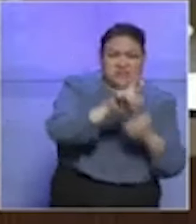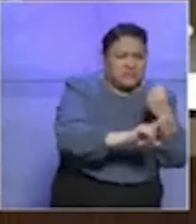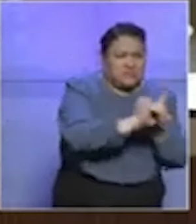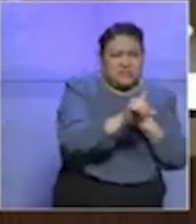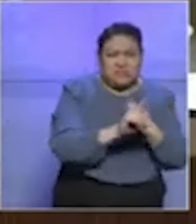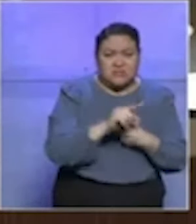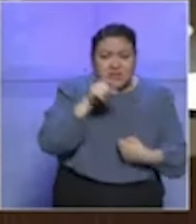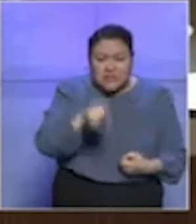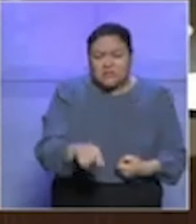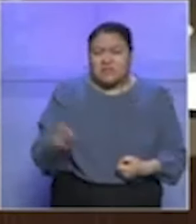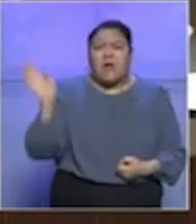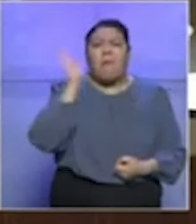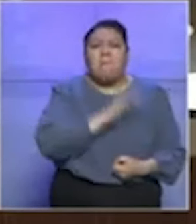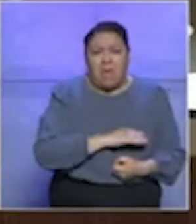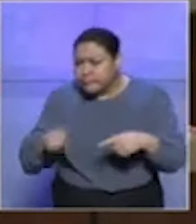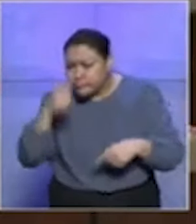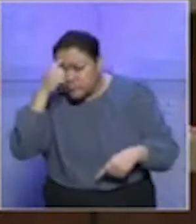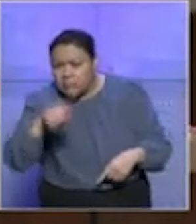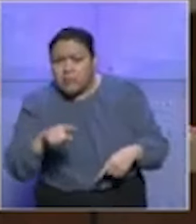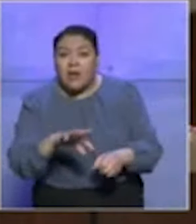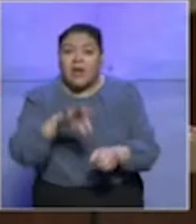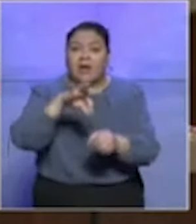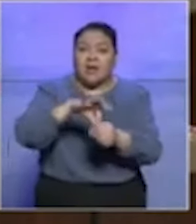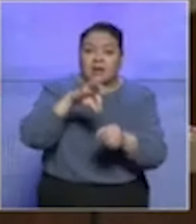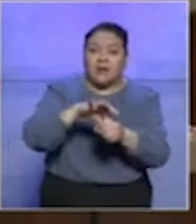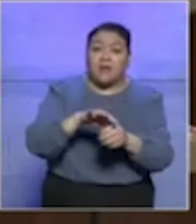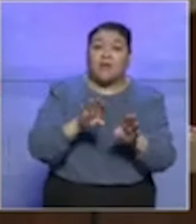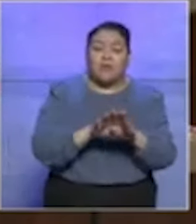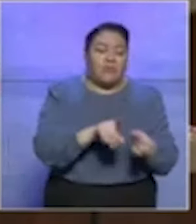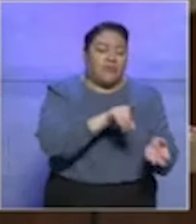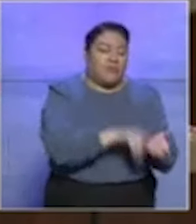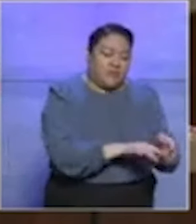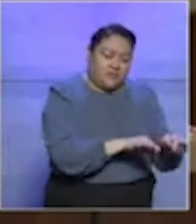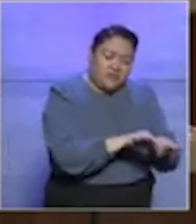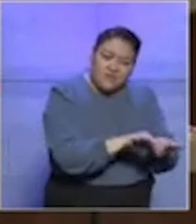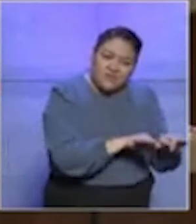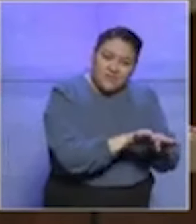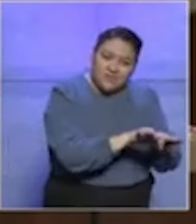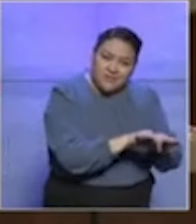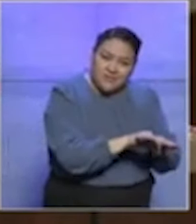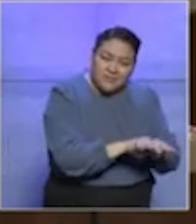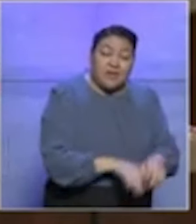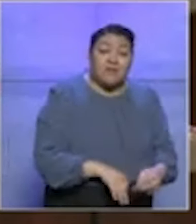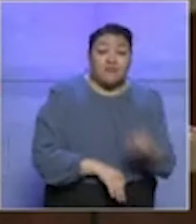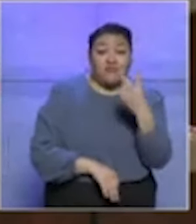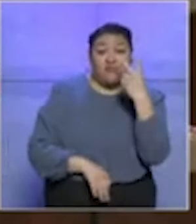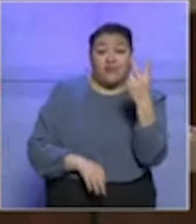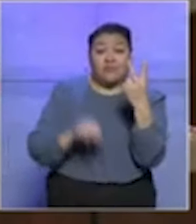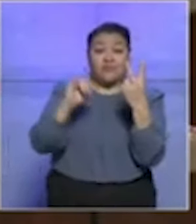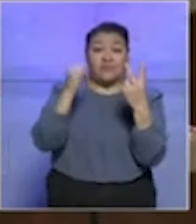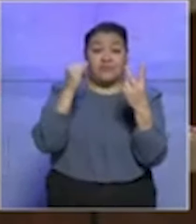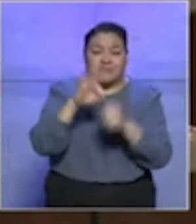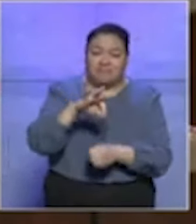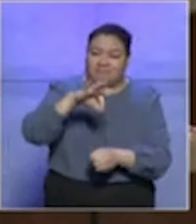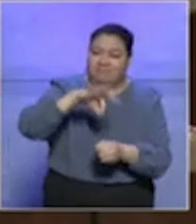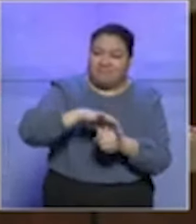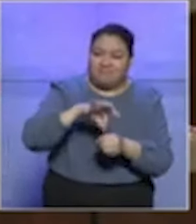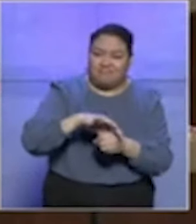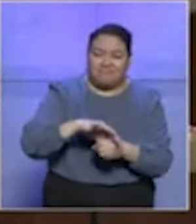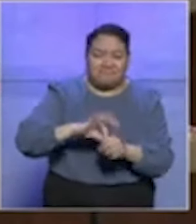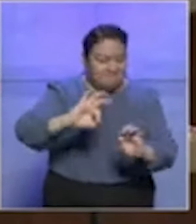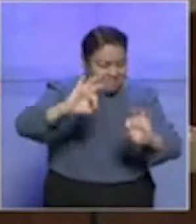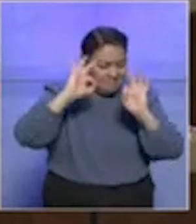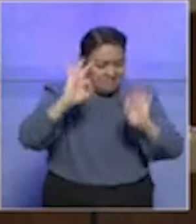violencia generalizada durante el proceso electoral, esto porque las pruebas se basaron en notas periodísticas, que mostraron situaciones de violencia aislada o focalizada,